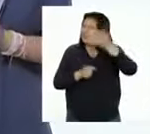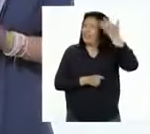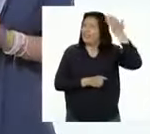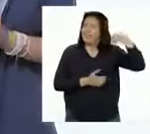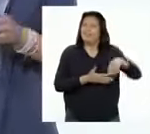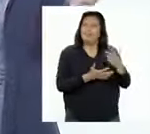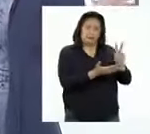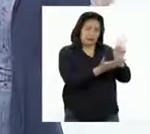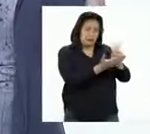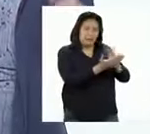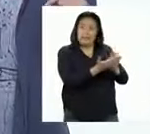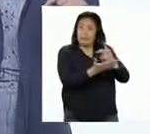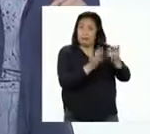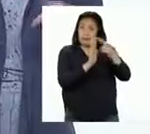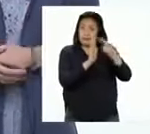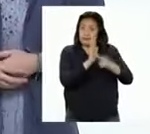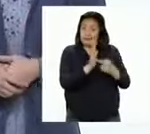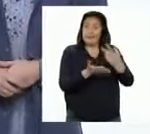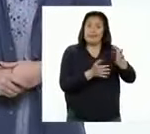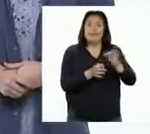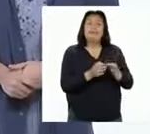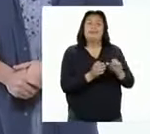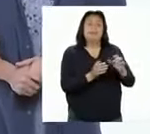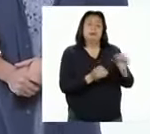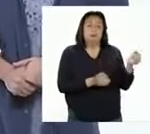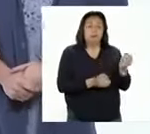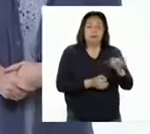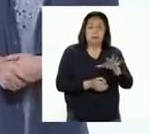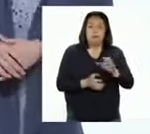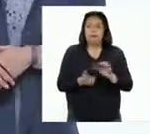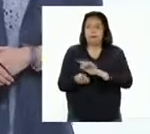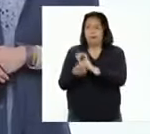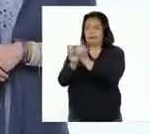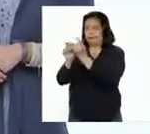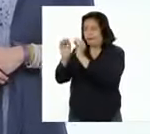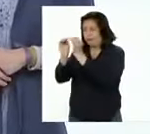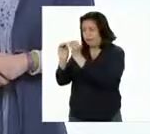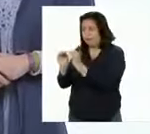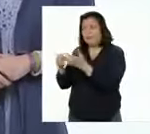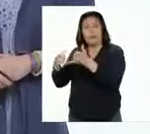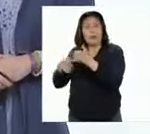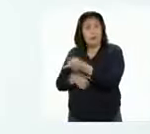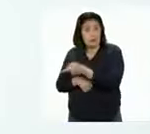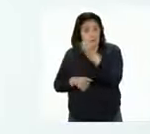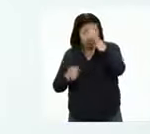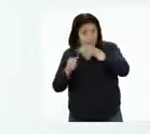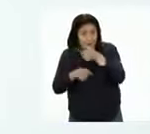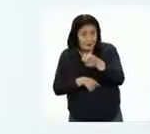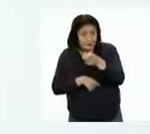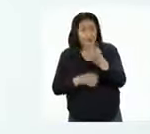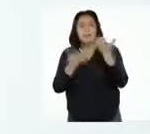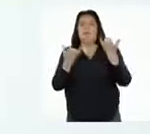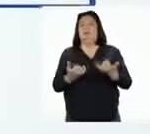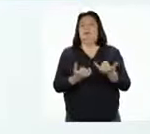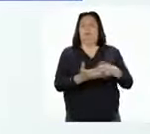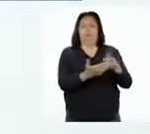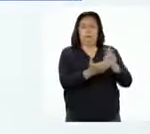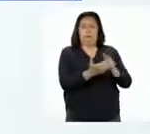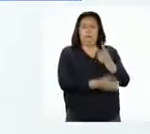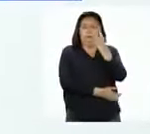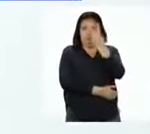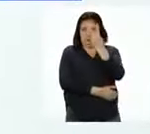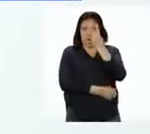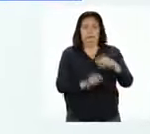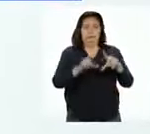instructivo de ludo y a partir de éste logramos elaborar nuestra versión adaptada del juego? ¿Se acuerdan? Hoy leímos dos